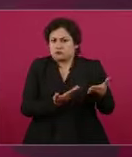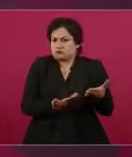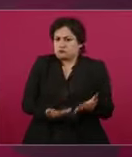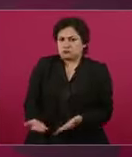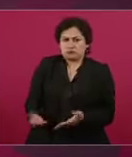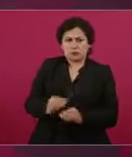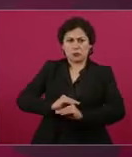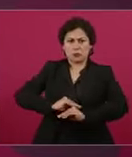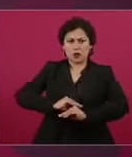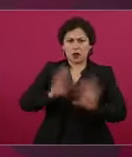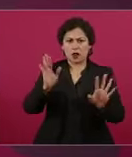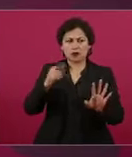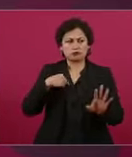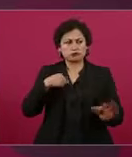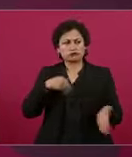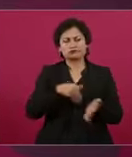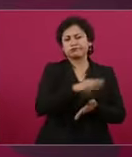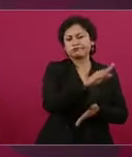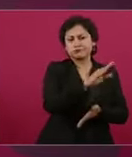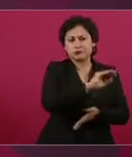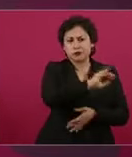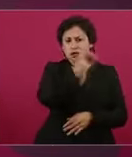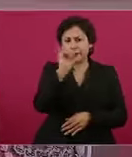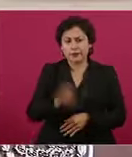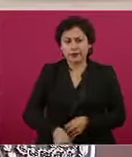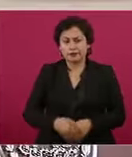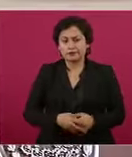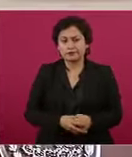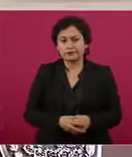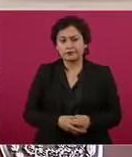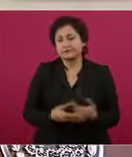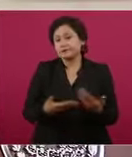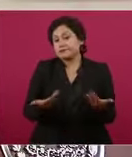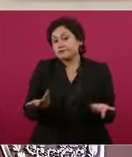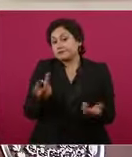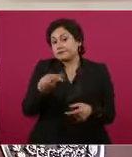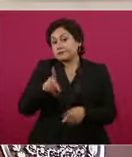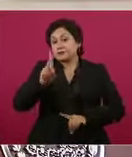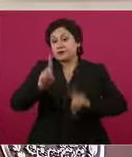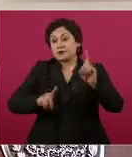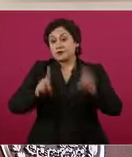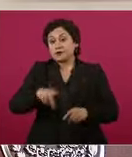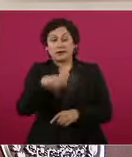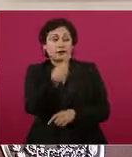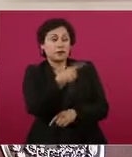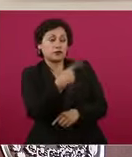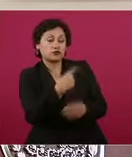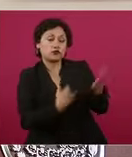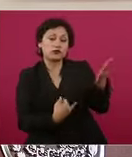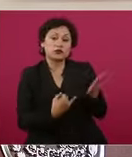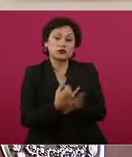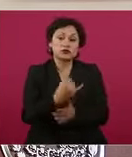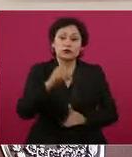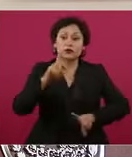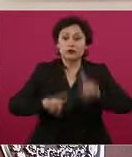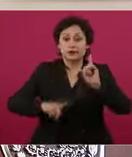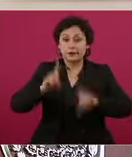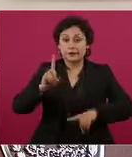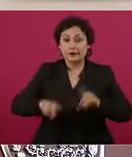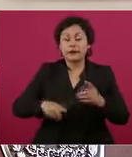cerrado las puertas, pero va a depender de ellos y de los resultados